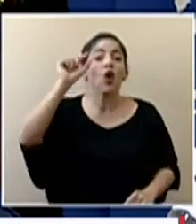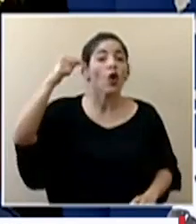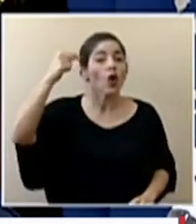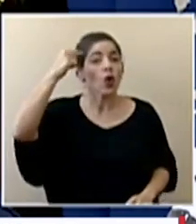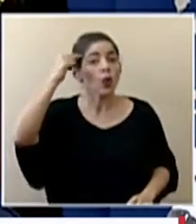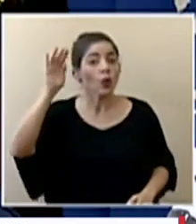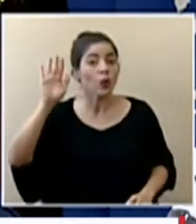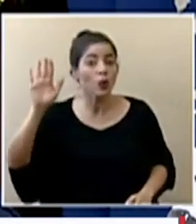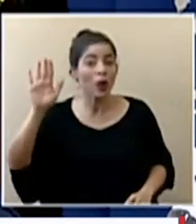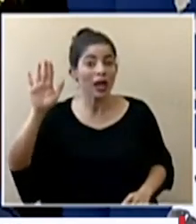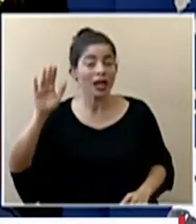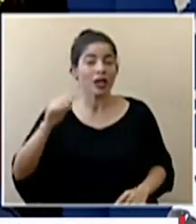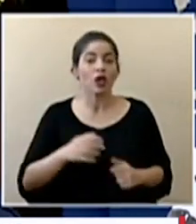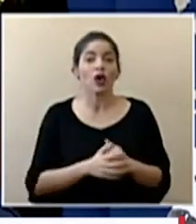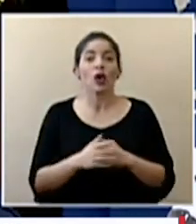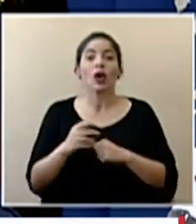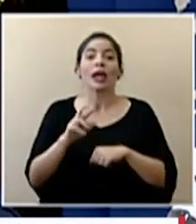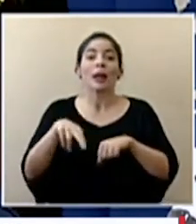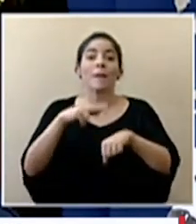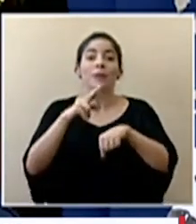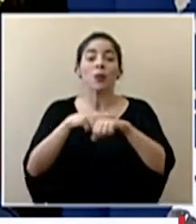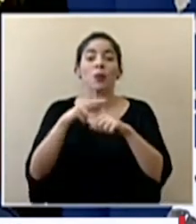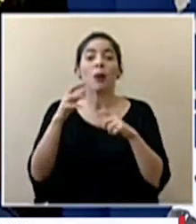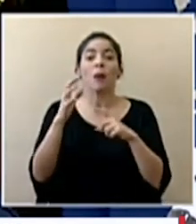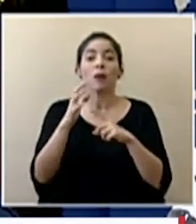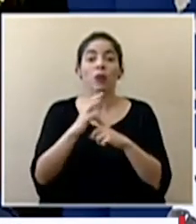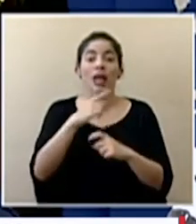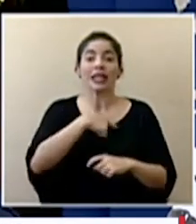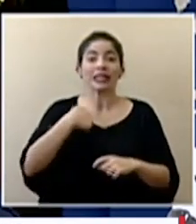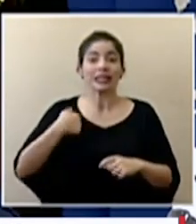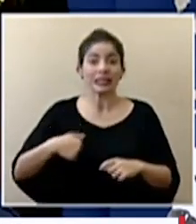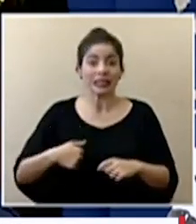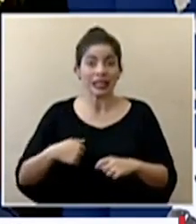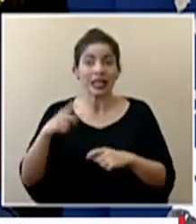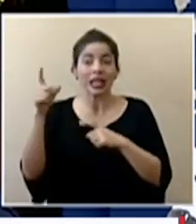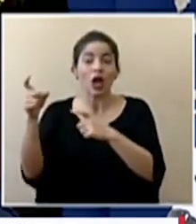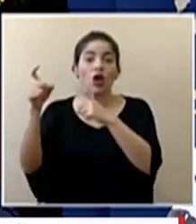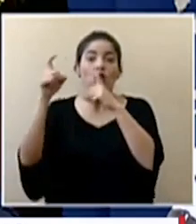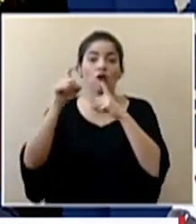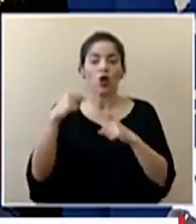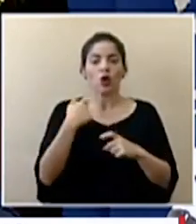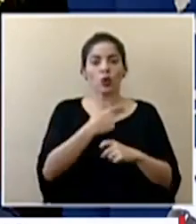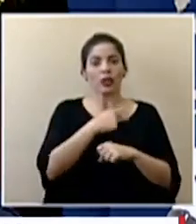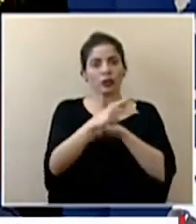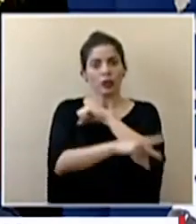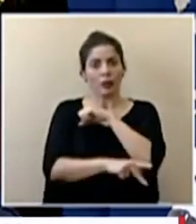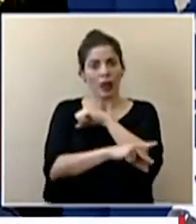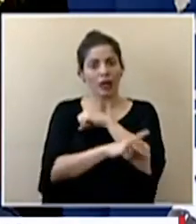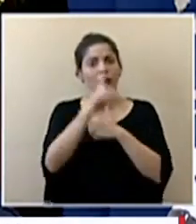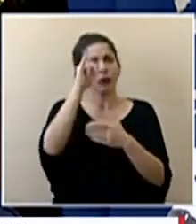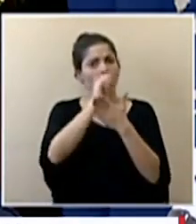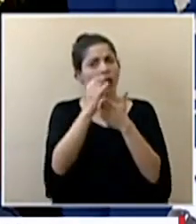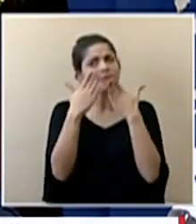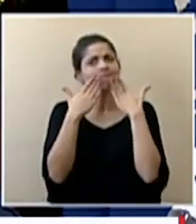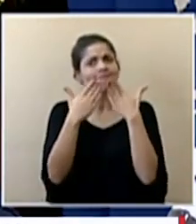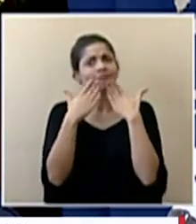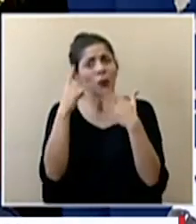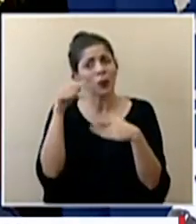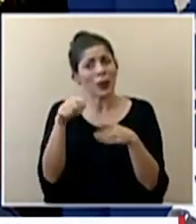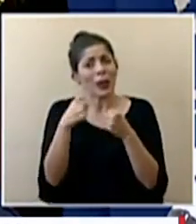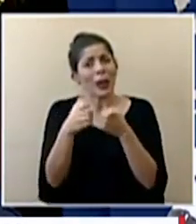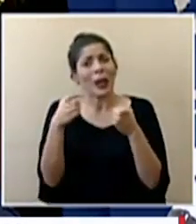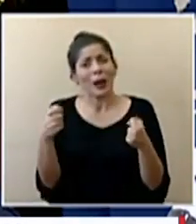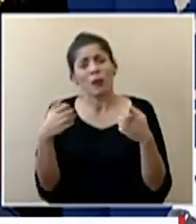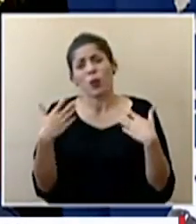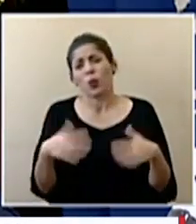de la República Popular de China hacia nuestro país y eso lo agradecemos porque ese equipo es